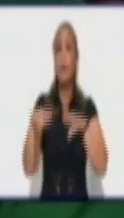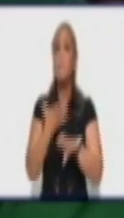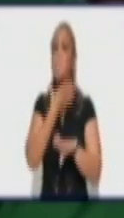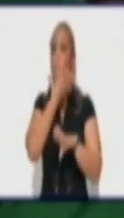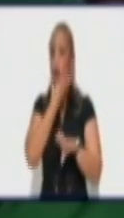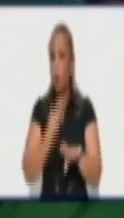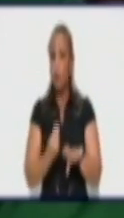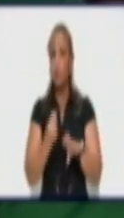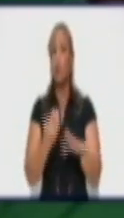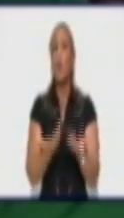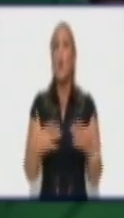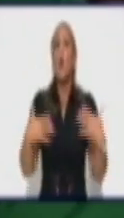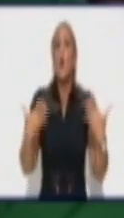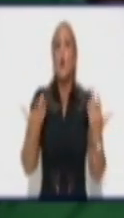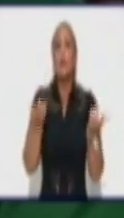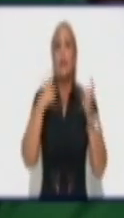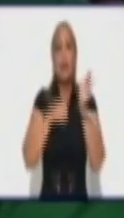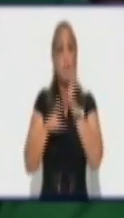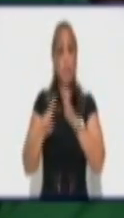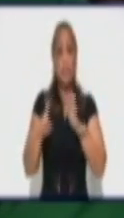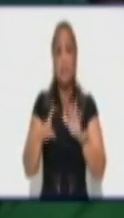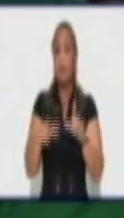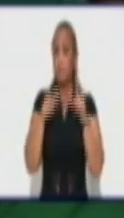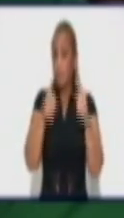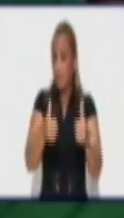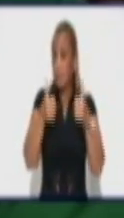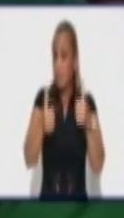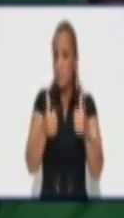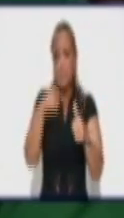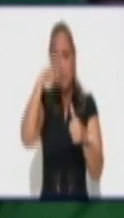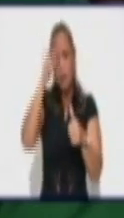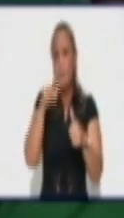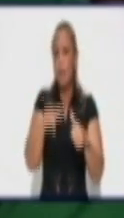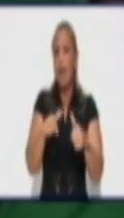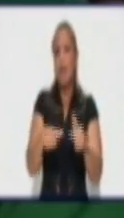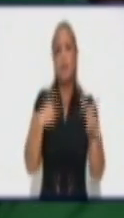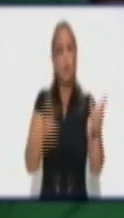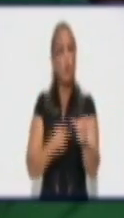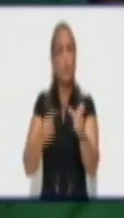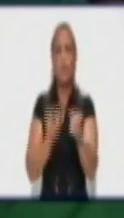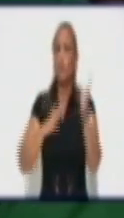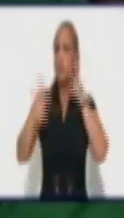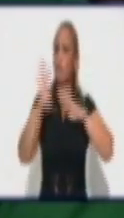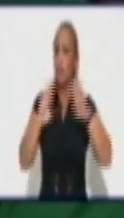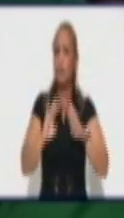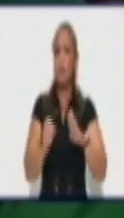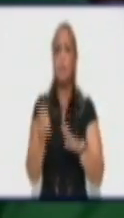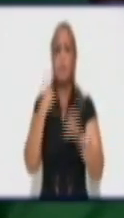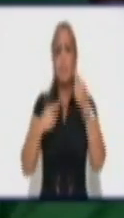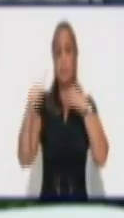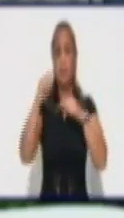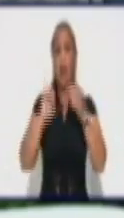juventud cubana no fallará a ese legado y a esa convicción profunda del socialismo y defender la principal obra que es la revolución. Muchísimas gracias.